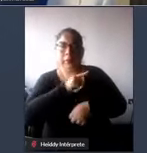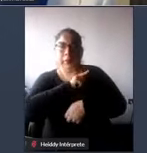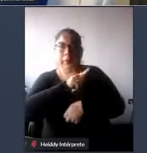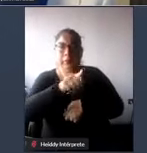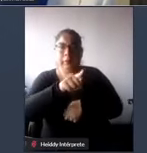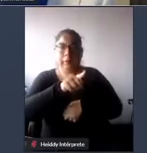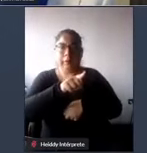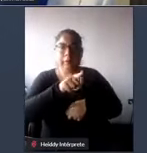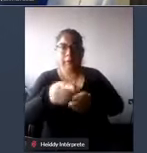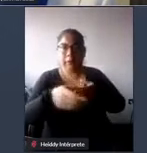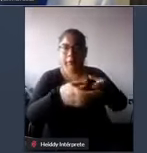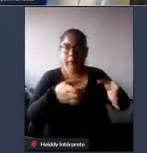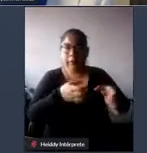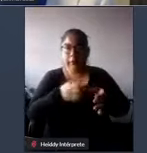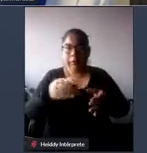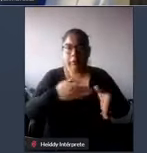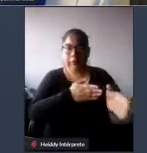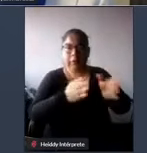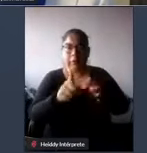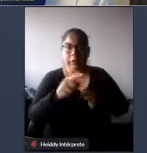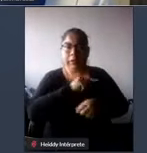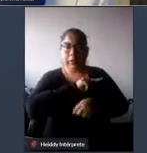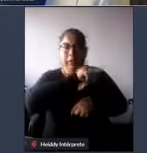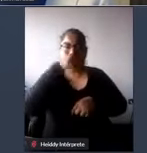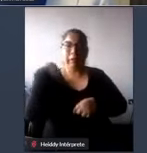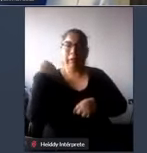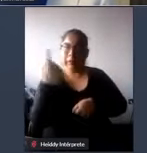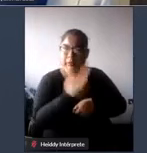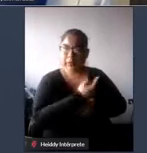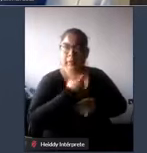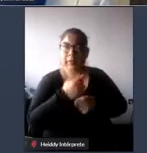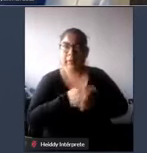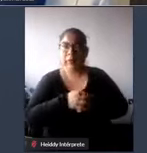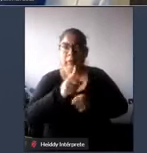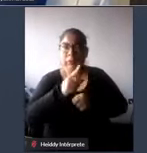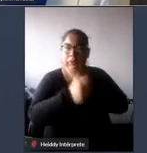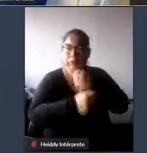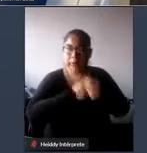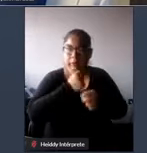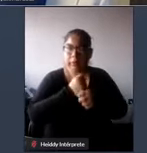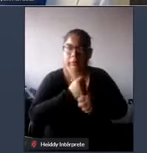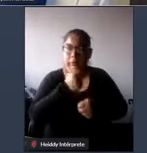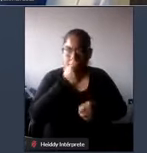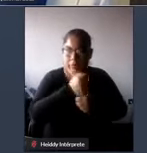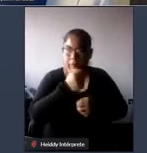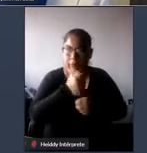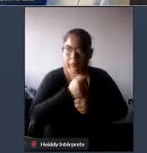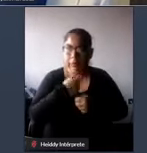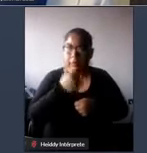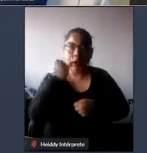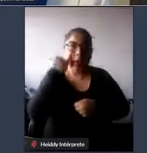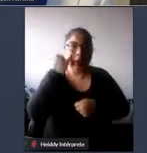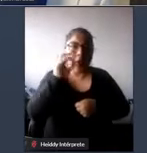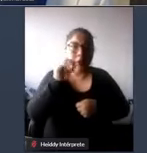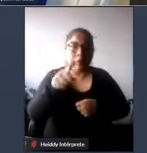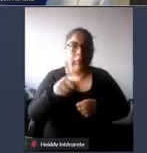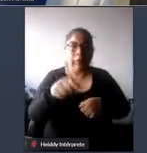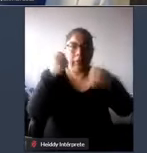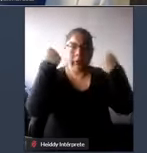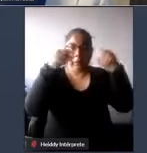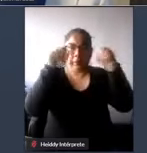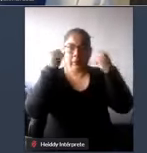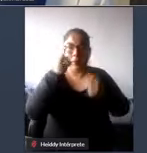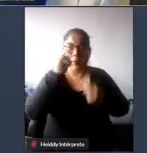oficina de infraestructura a nivel nacional unos años trabajé para el instituto peruano del deporte